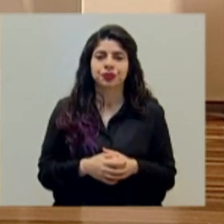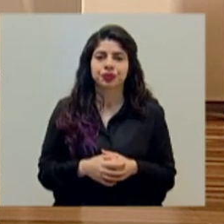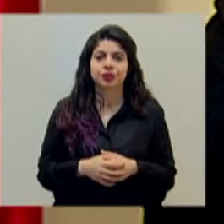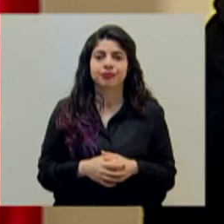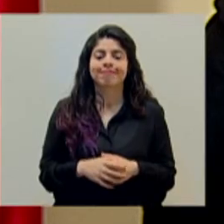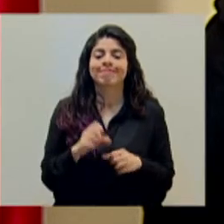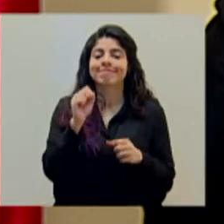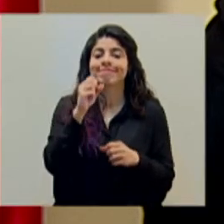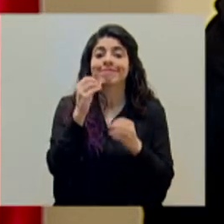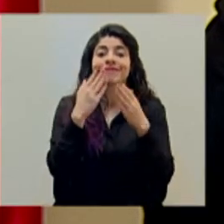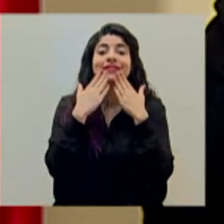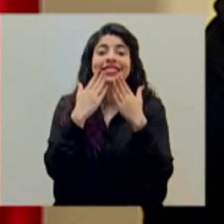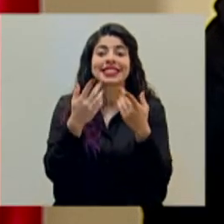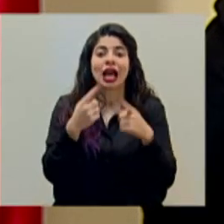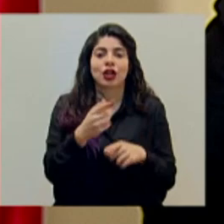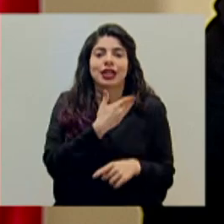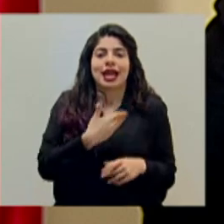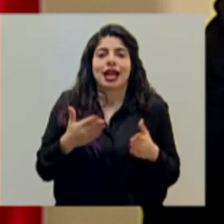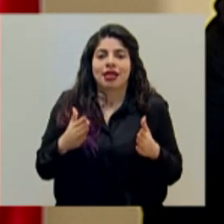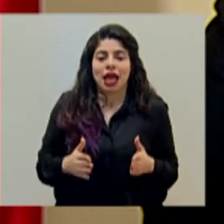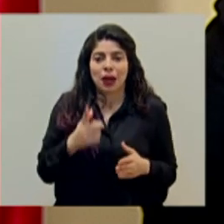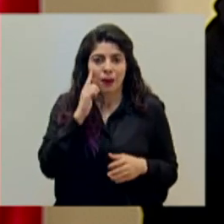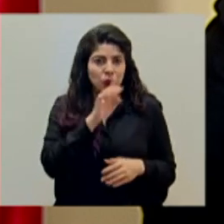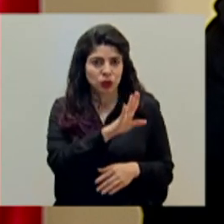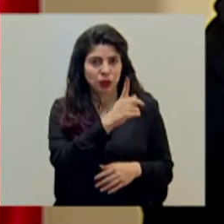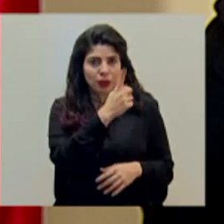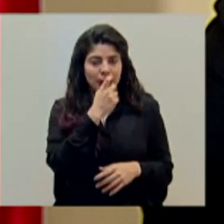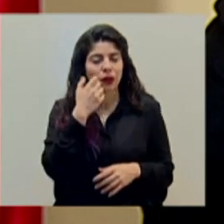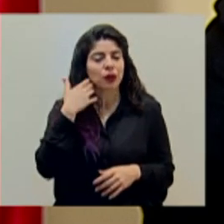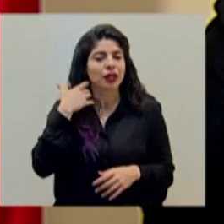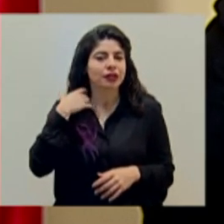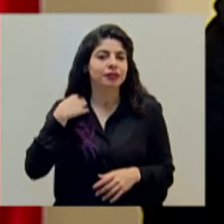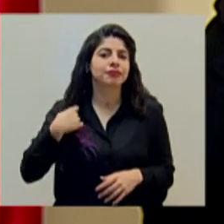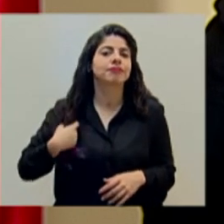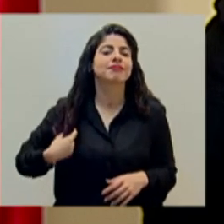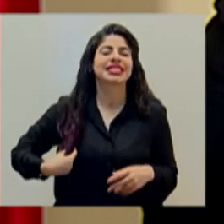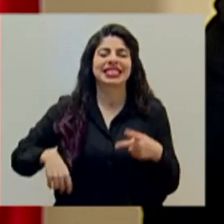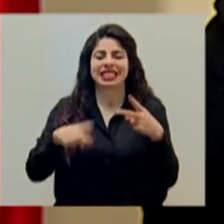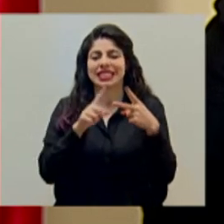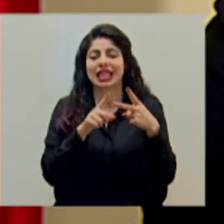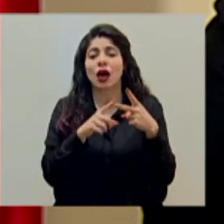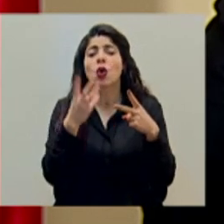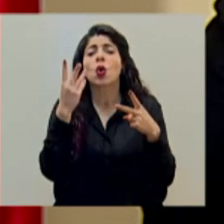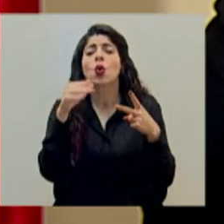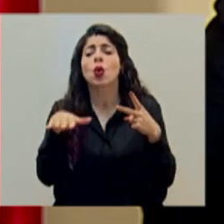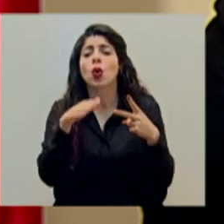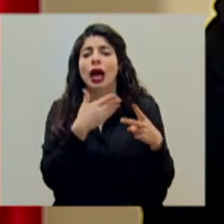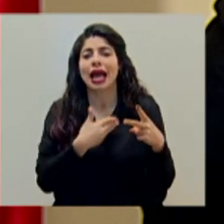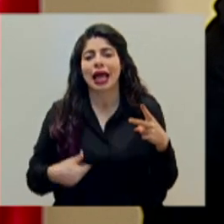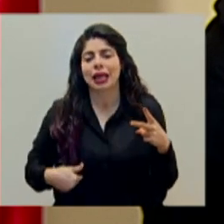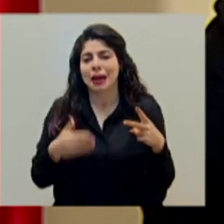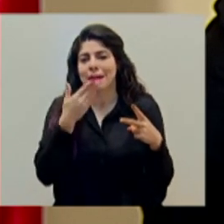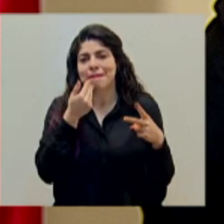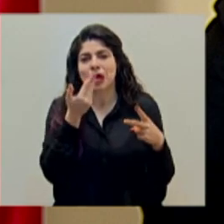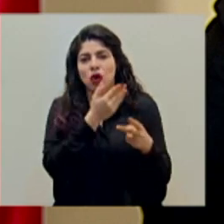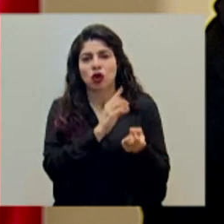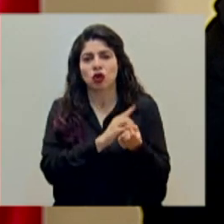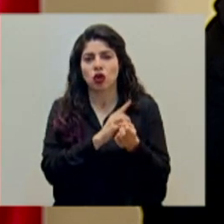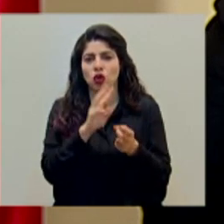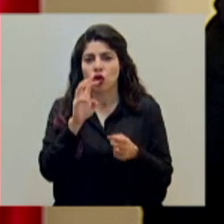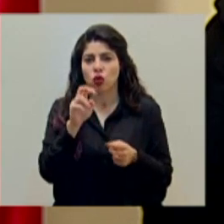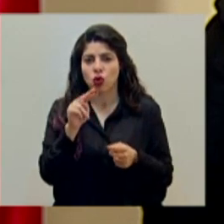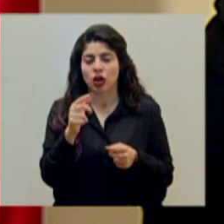Sí, muchas gracias. Acontecer herediano por las preguntas. Yo sí, pues dejaría la segunda para que sea respondida por el doctor Wom.